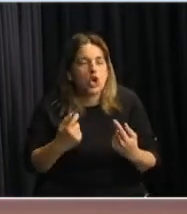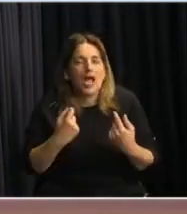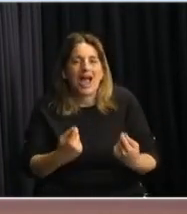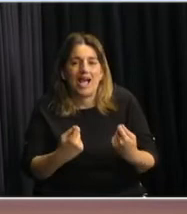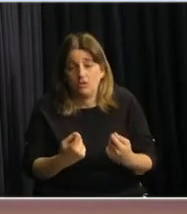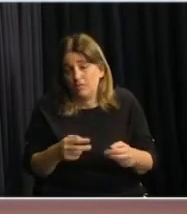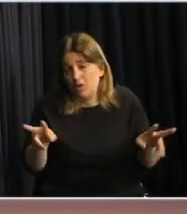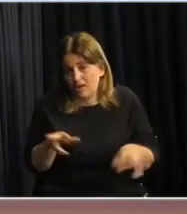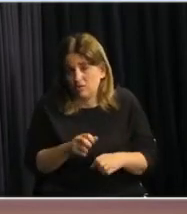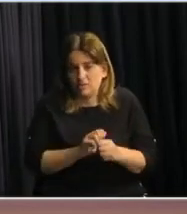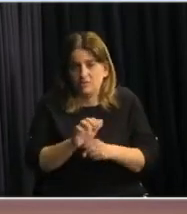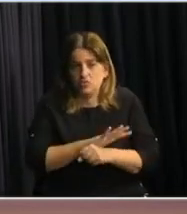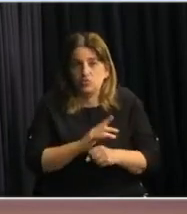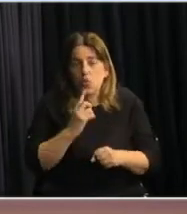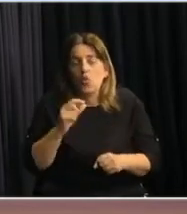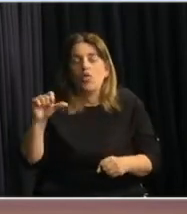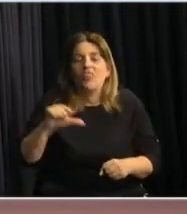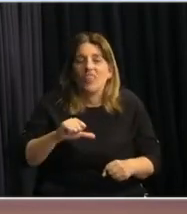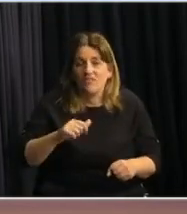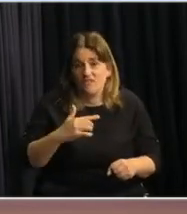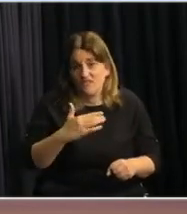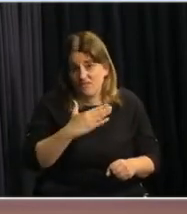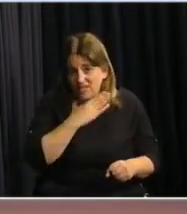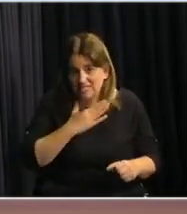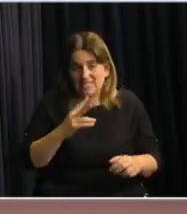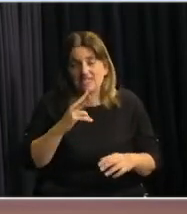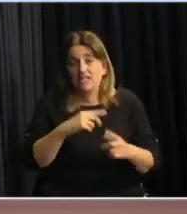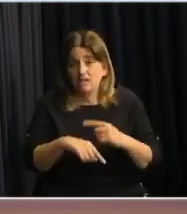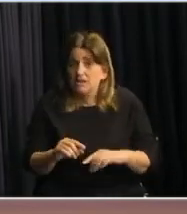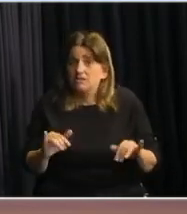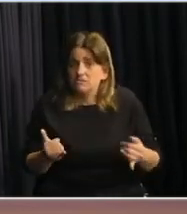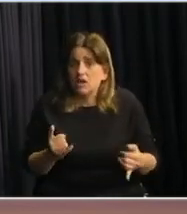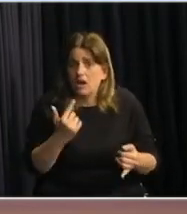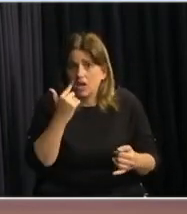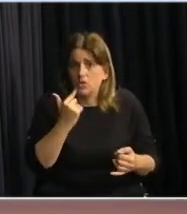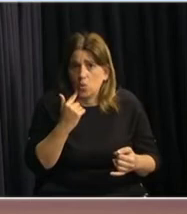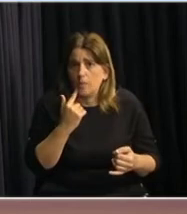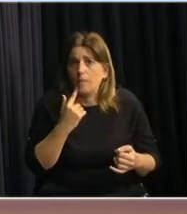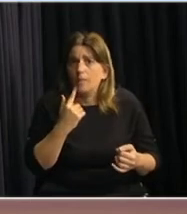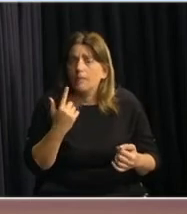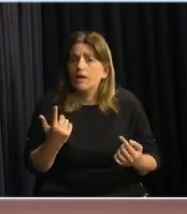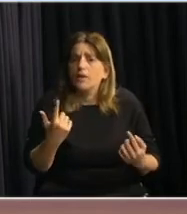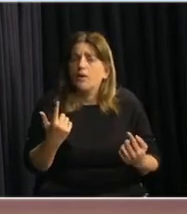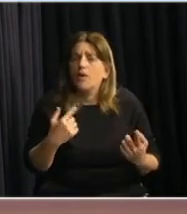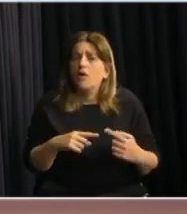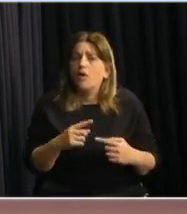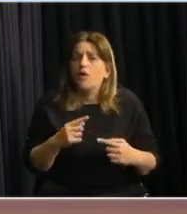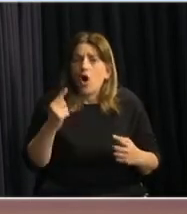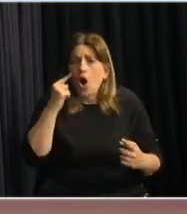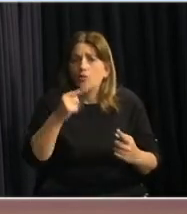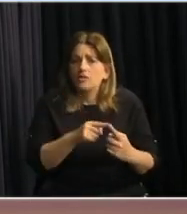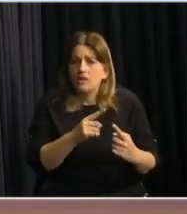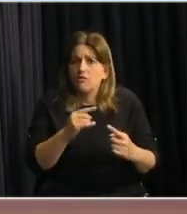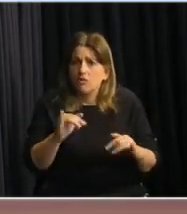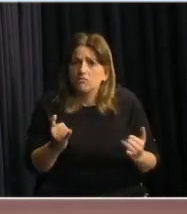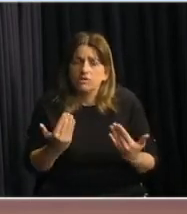lo que es el déficit fiscal, estimamos que vamos a estar en un número muy cercano al objetivo inicial de gobierno,